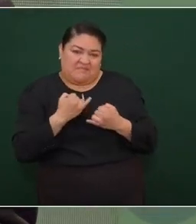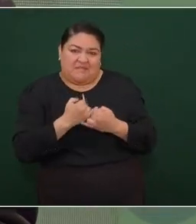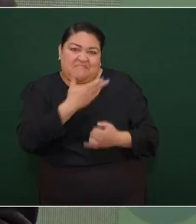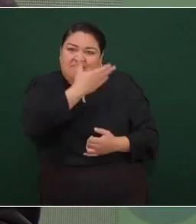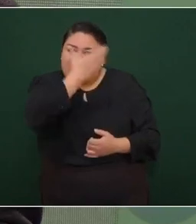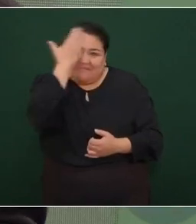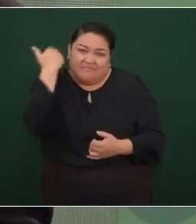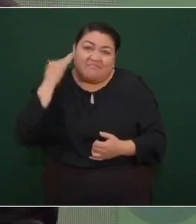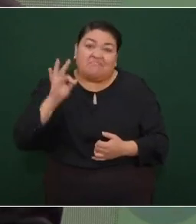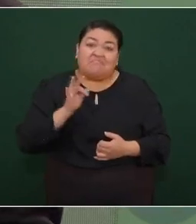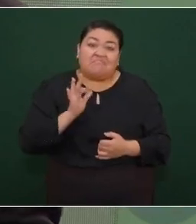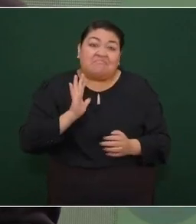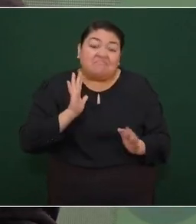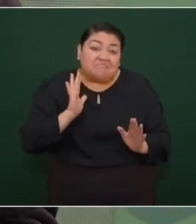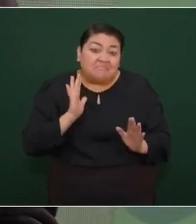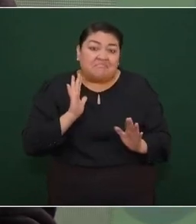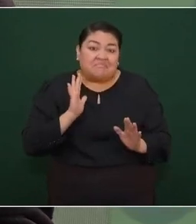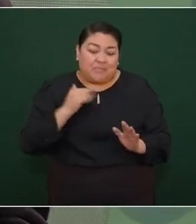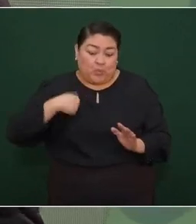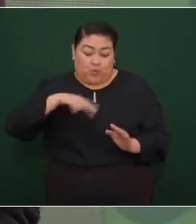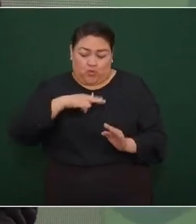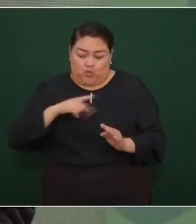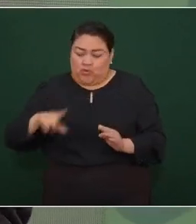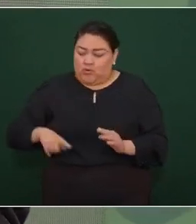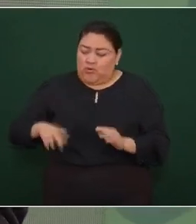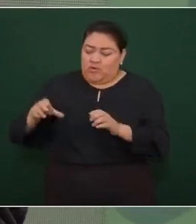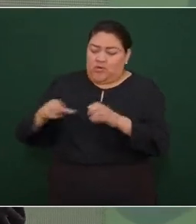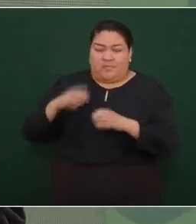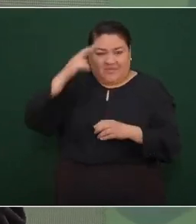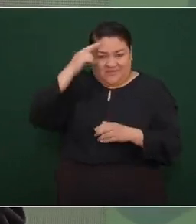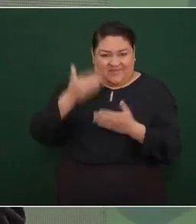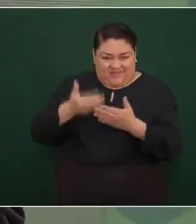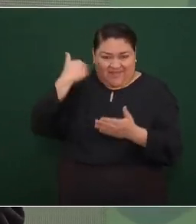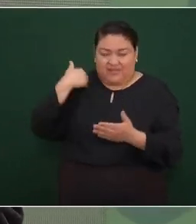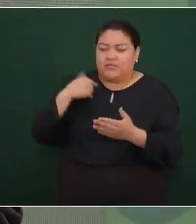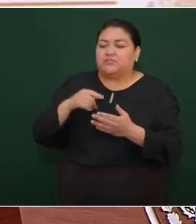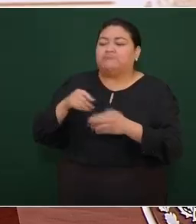y cuando entregan las concesiones